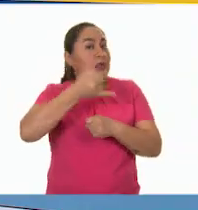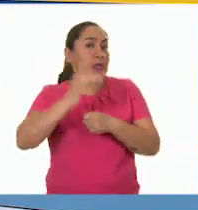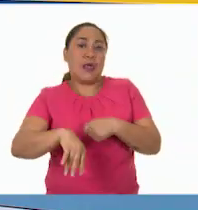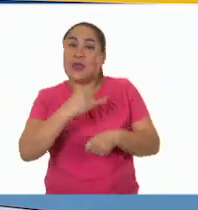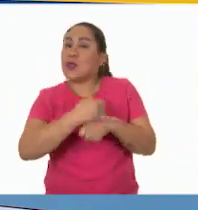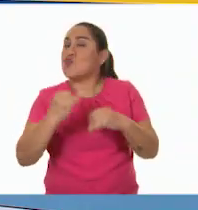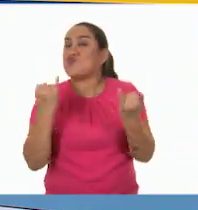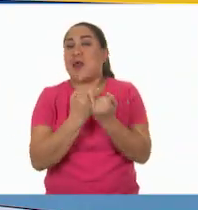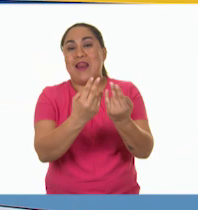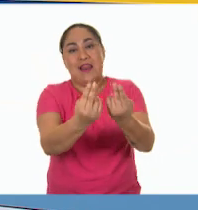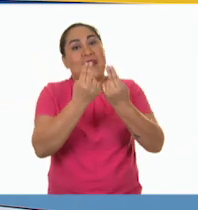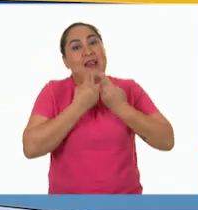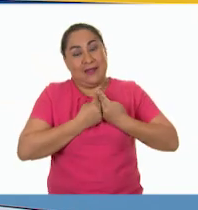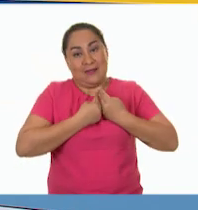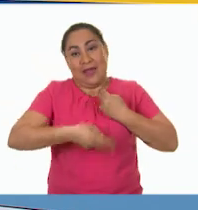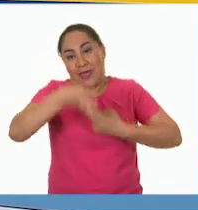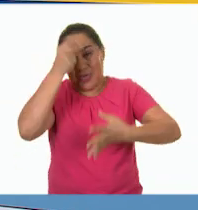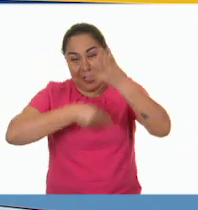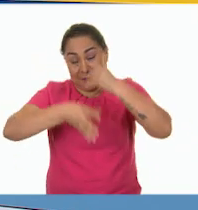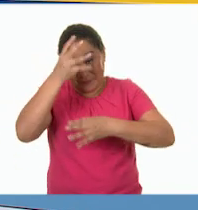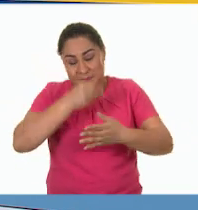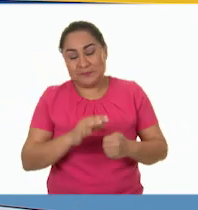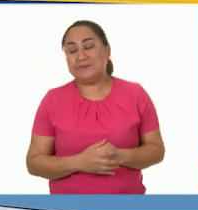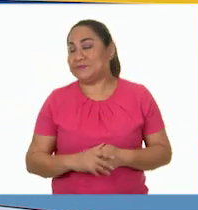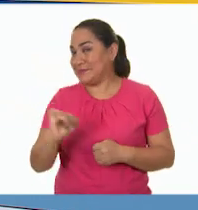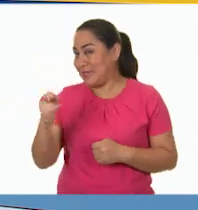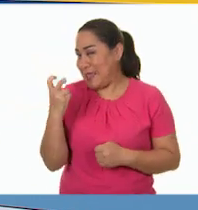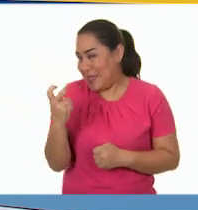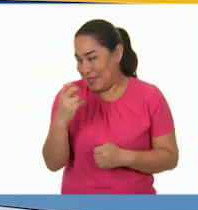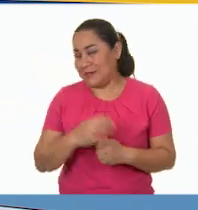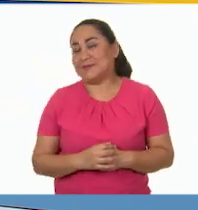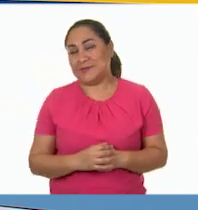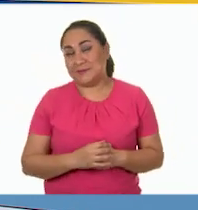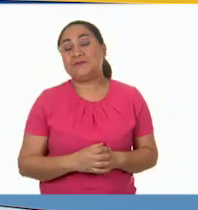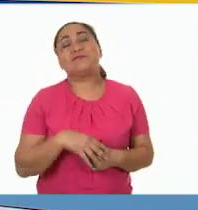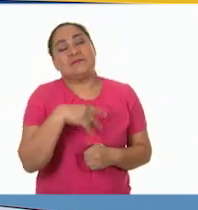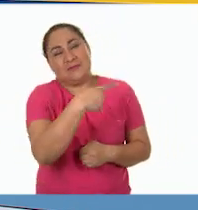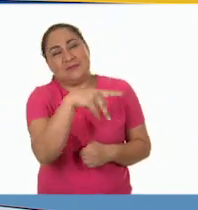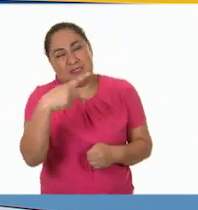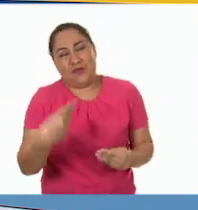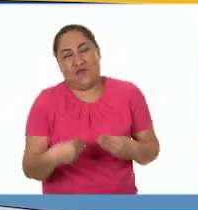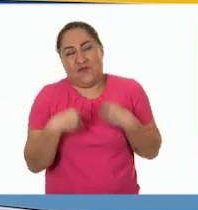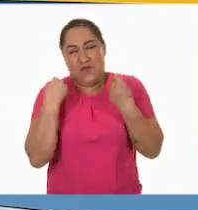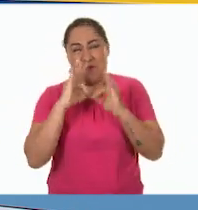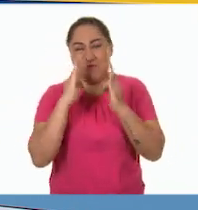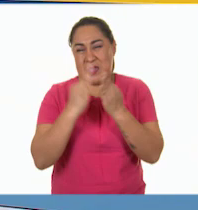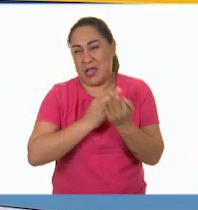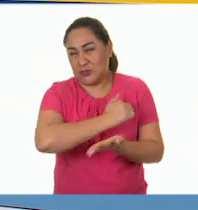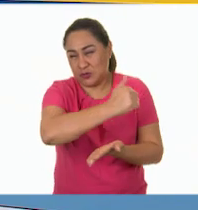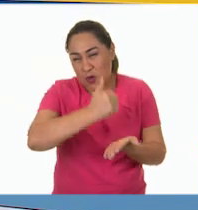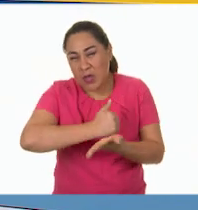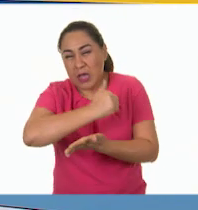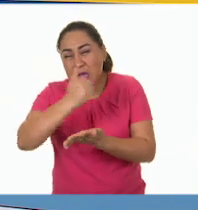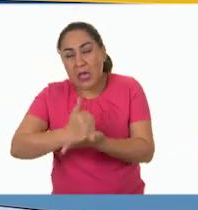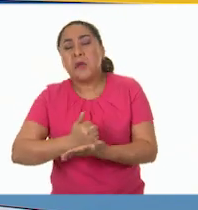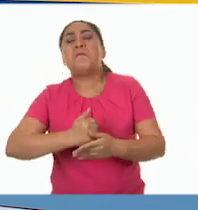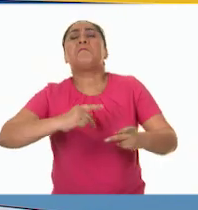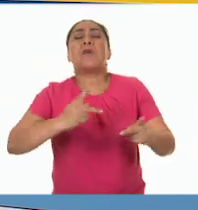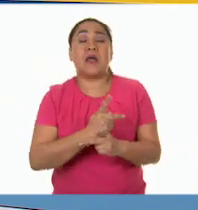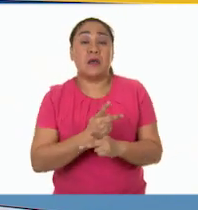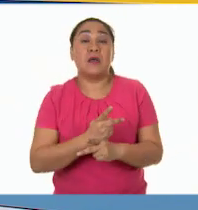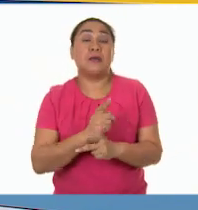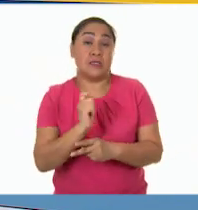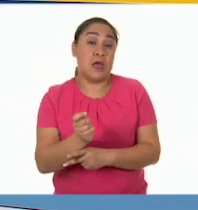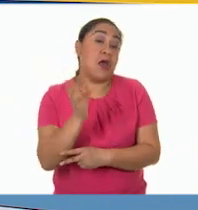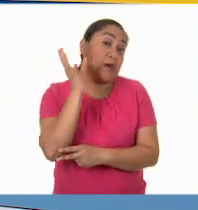entendiste perfectamente bien, Jenny. Y como mucho de este estilo de vida es principalmente urbano, sucedió que la radio y la televisión